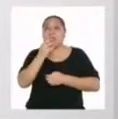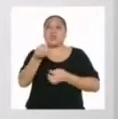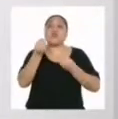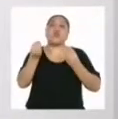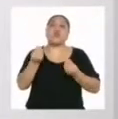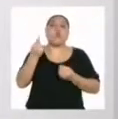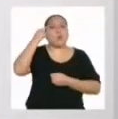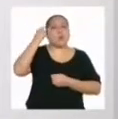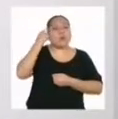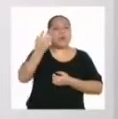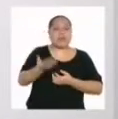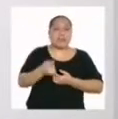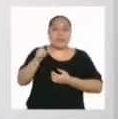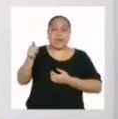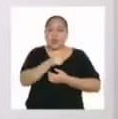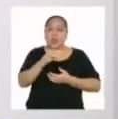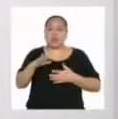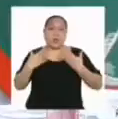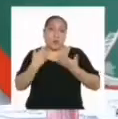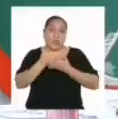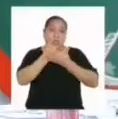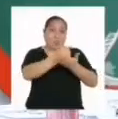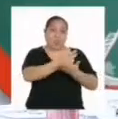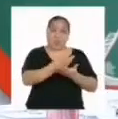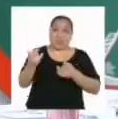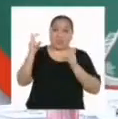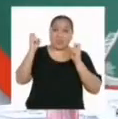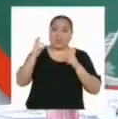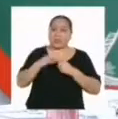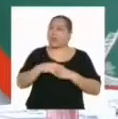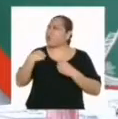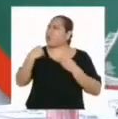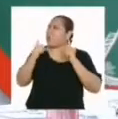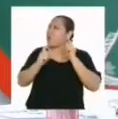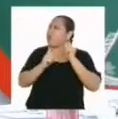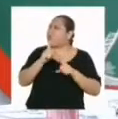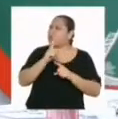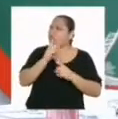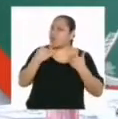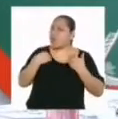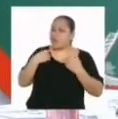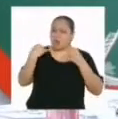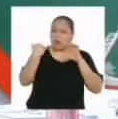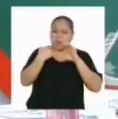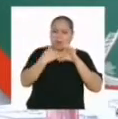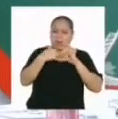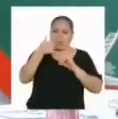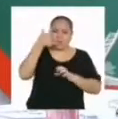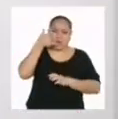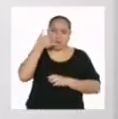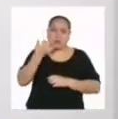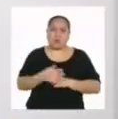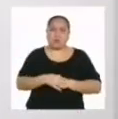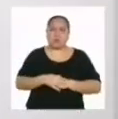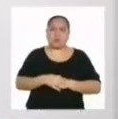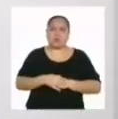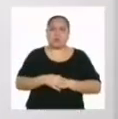¿cómo creen que podrían ayudar en eso? ¿Cómo les pregunto si me quedé sin internet en el celular?